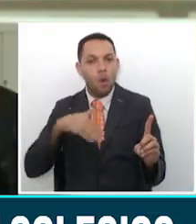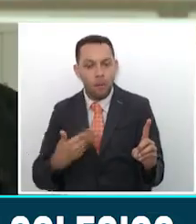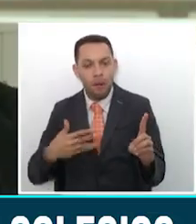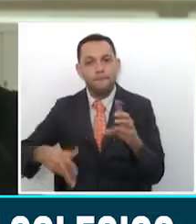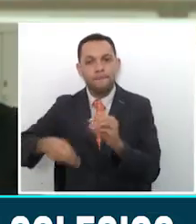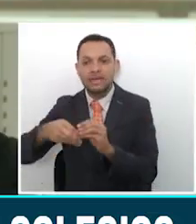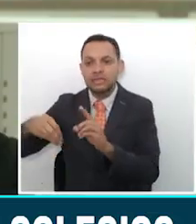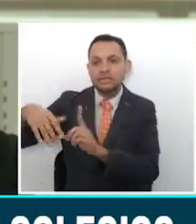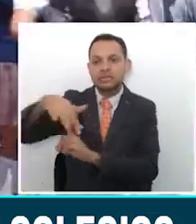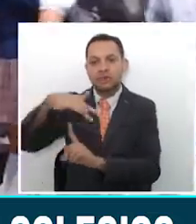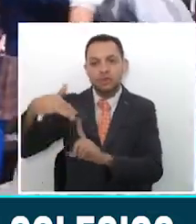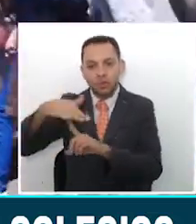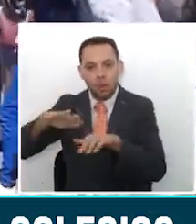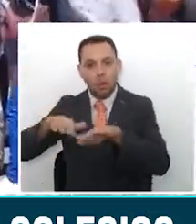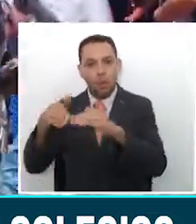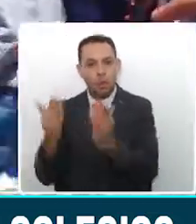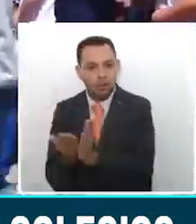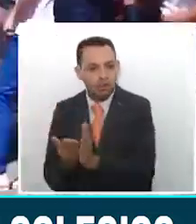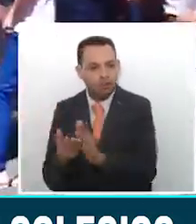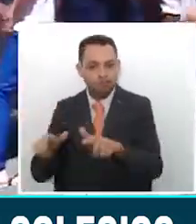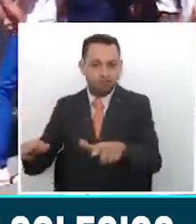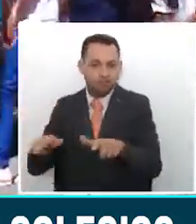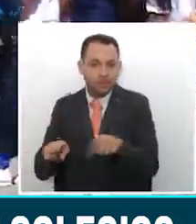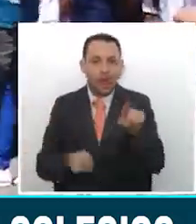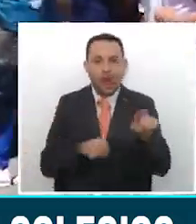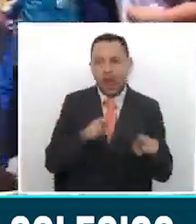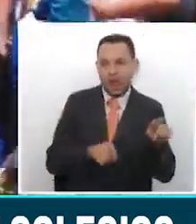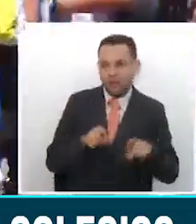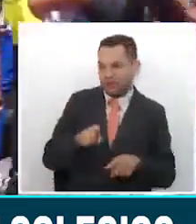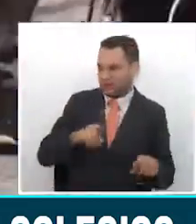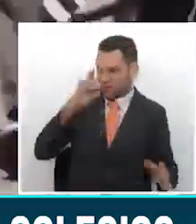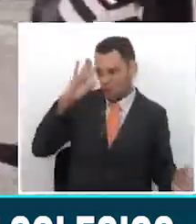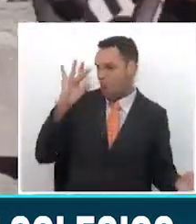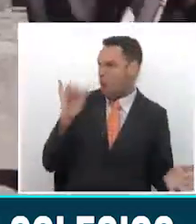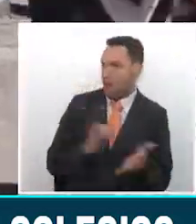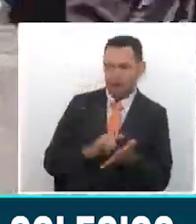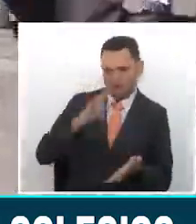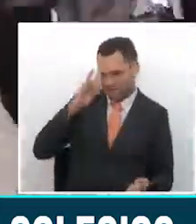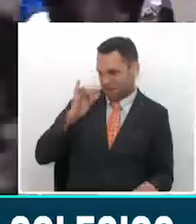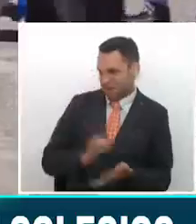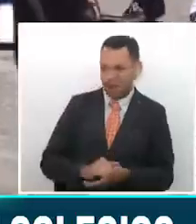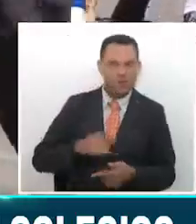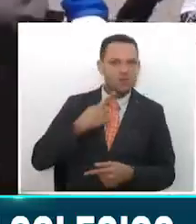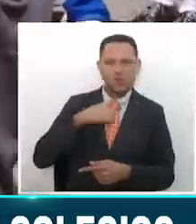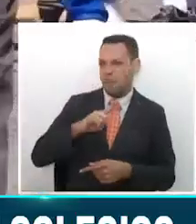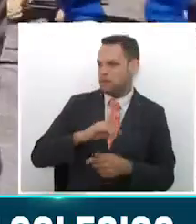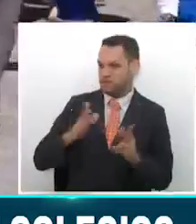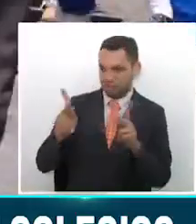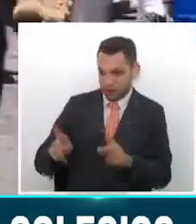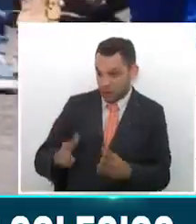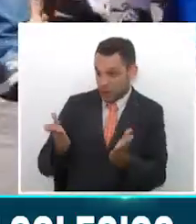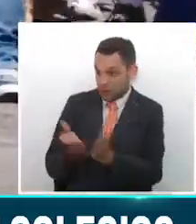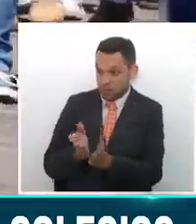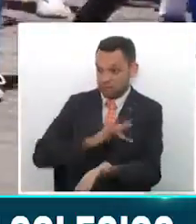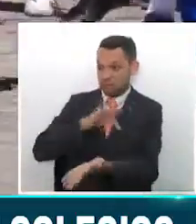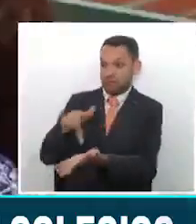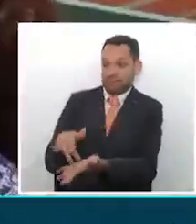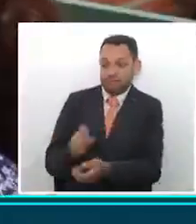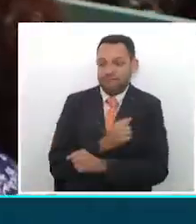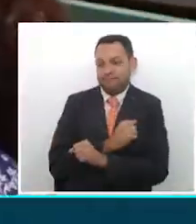de cada institución es lo más importante. Algunos padres de familia no comparten la idea del regreso a la presencialidad de manera gradual. Para mí